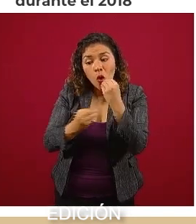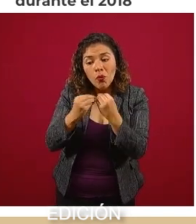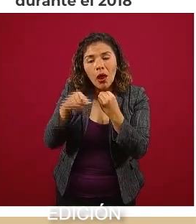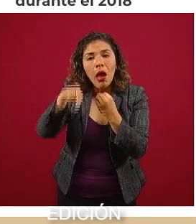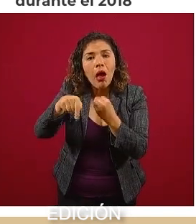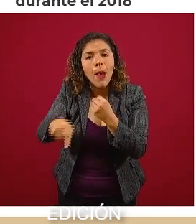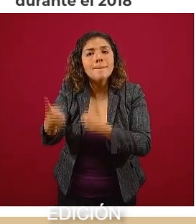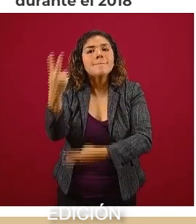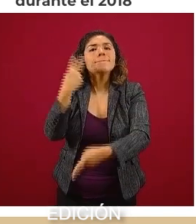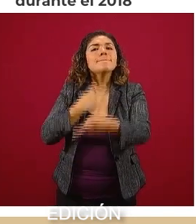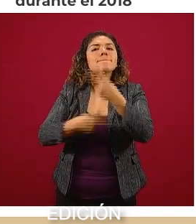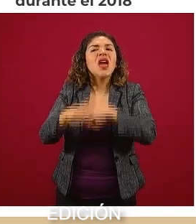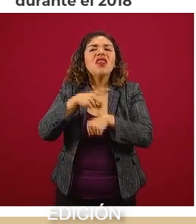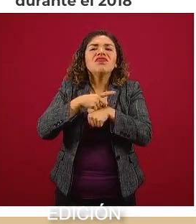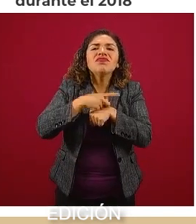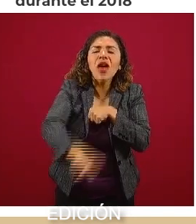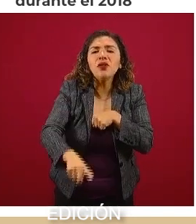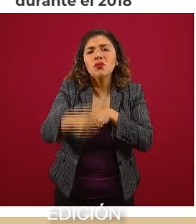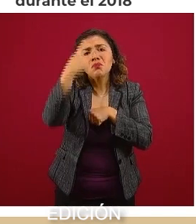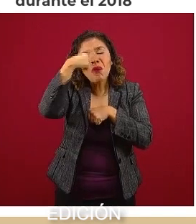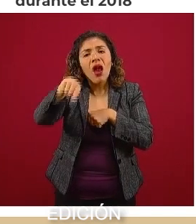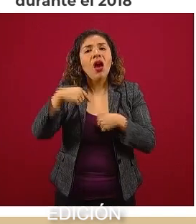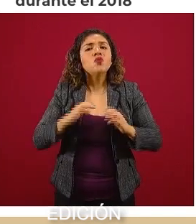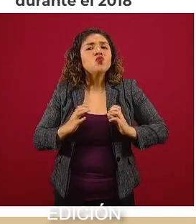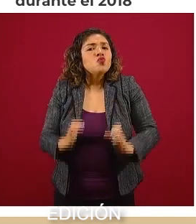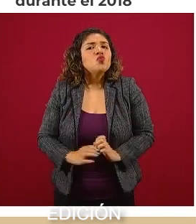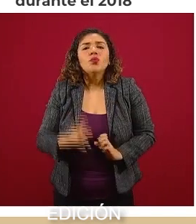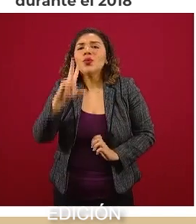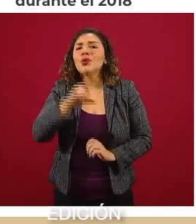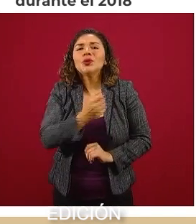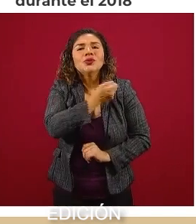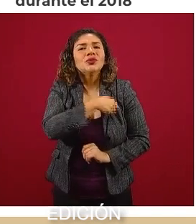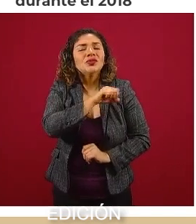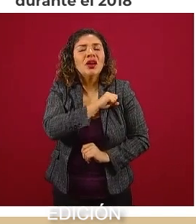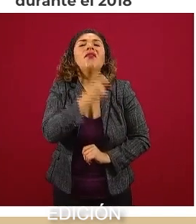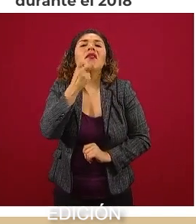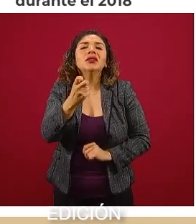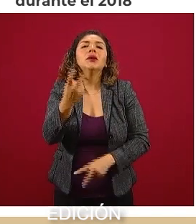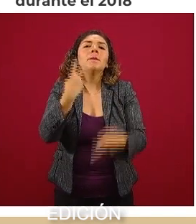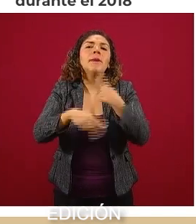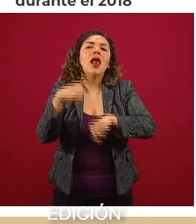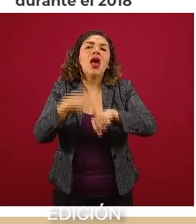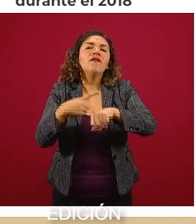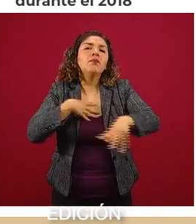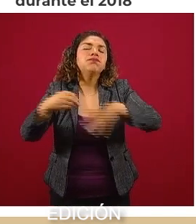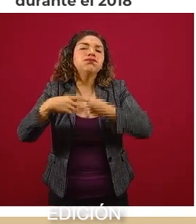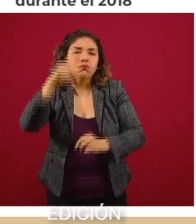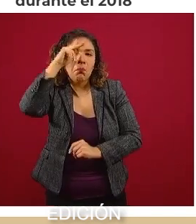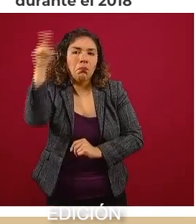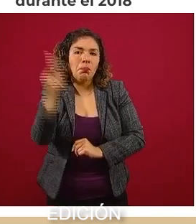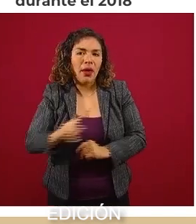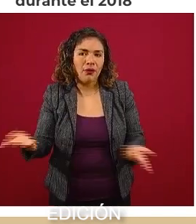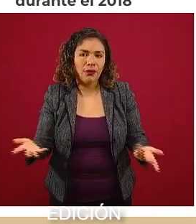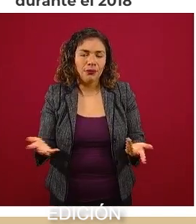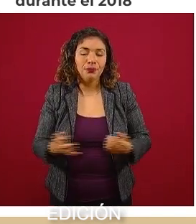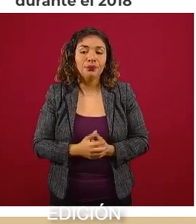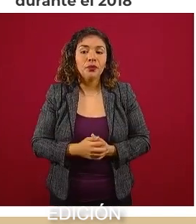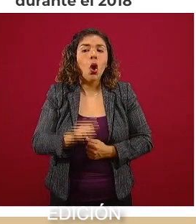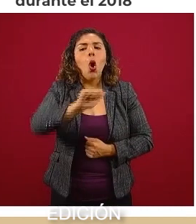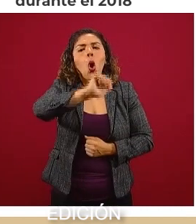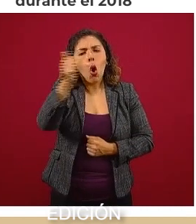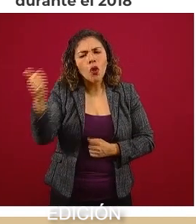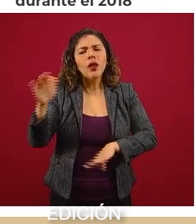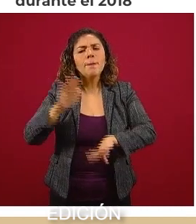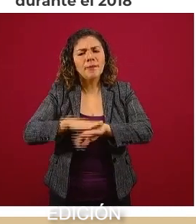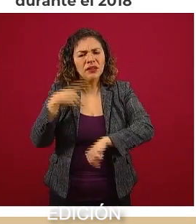causando una contribución importantísima de este panorama epidemiológico. Otras enfermedades